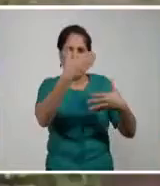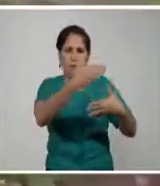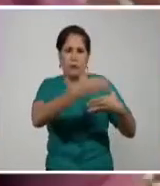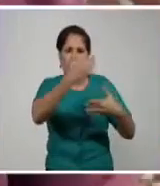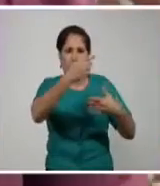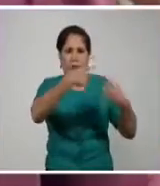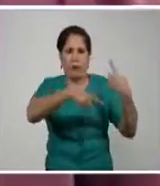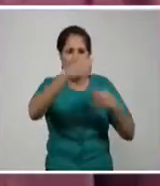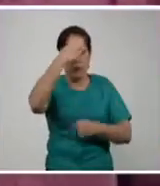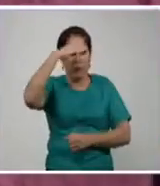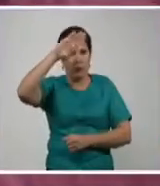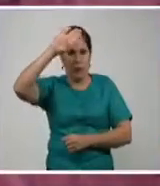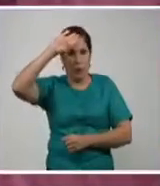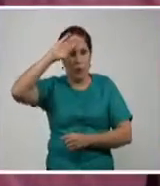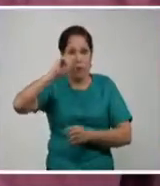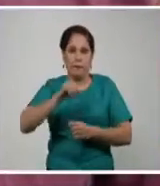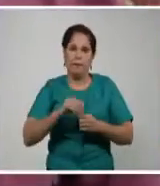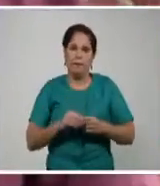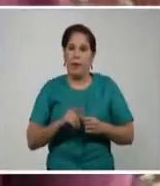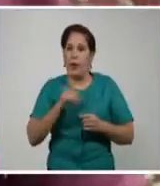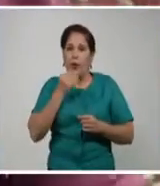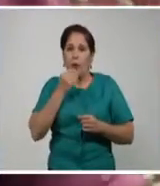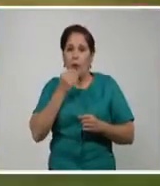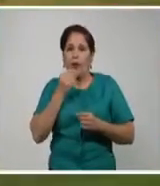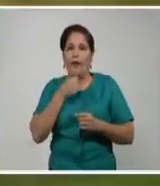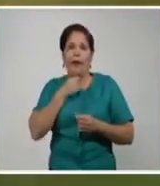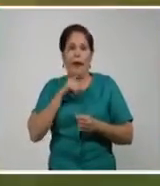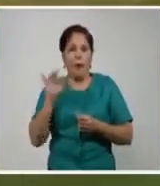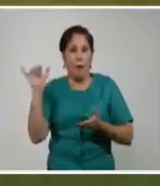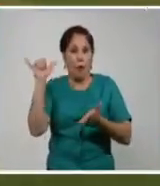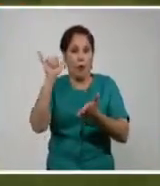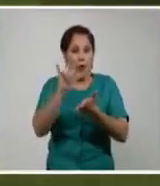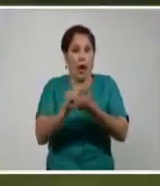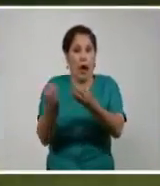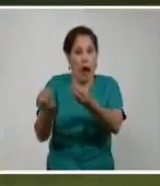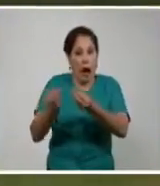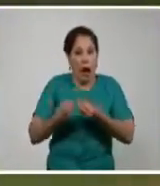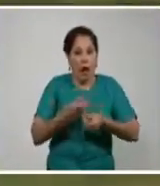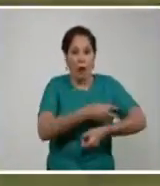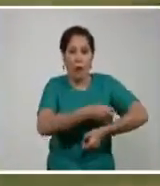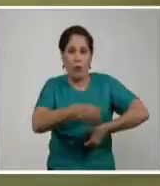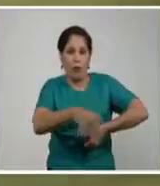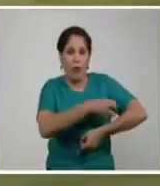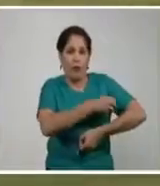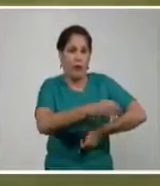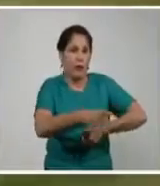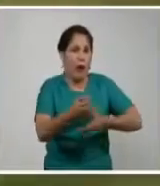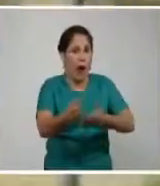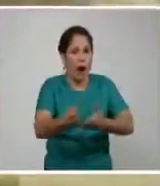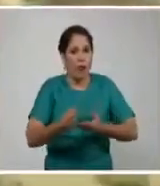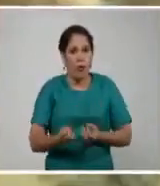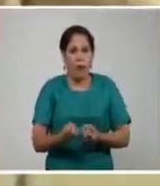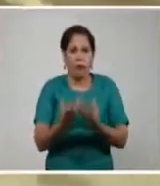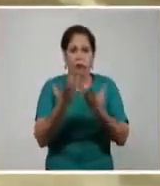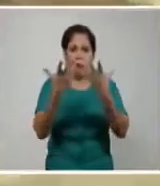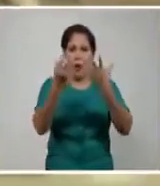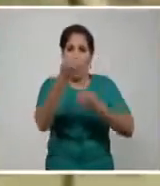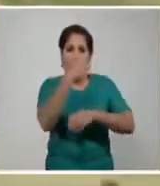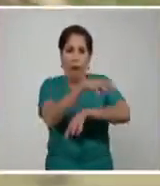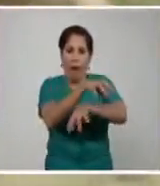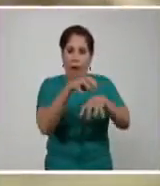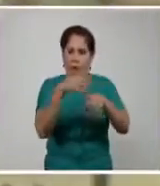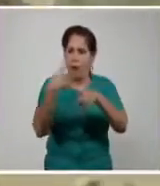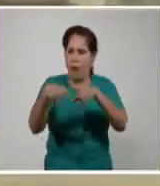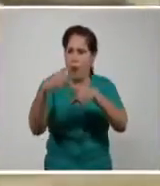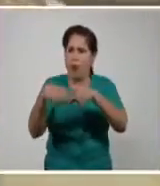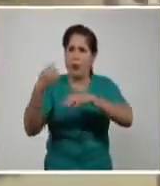bloqueo norteamericano, que ha impedido la llegada, entre otros, de fertilizantes, bioplagicidas, piensos, así como la reposición